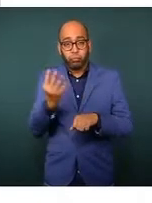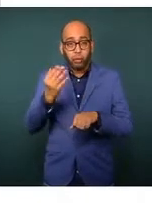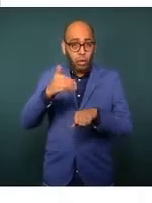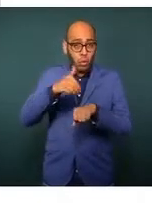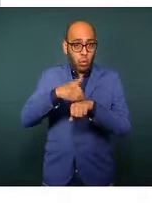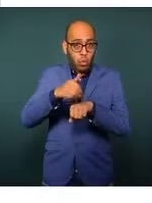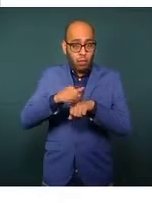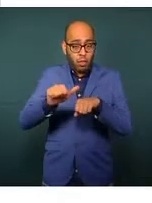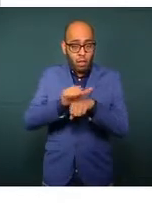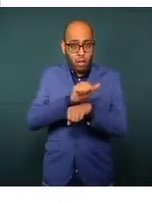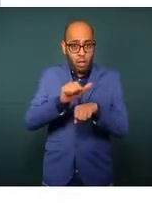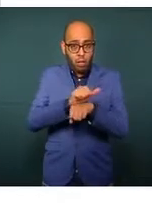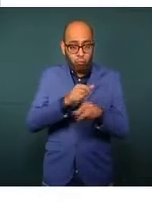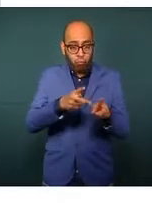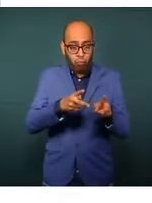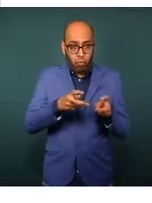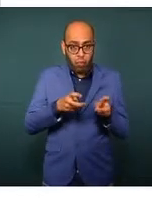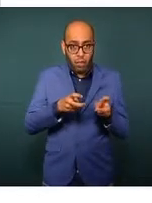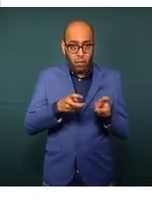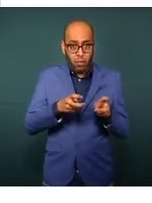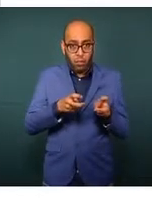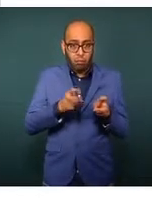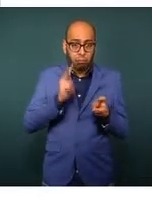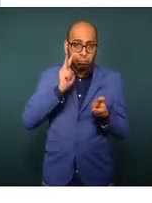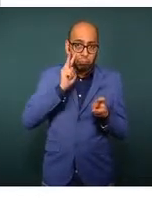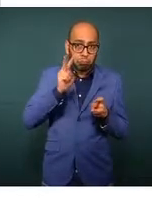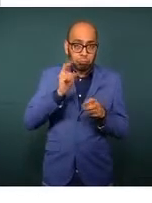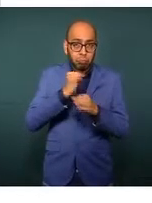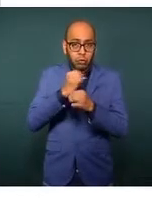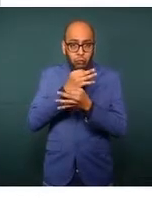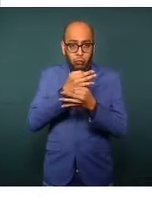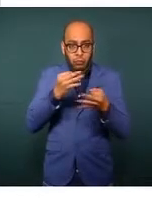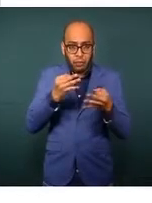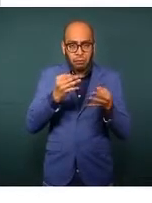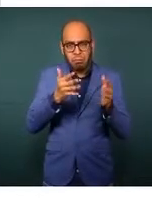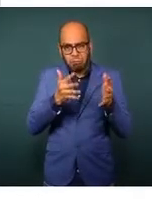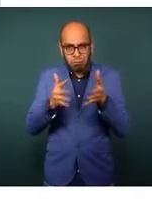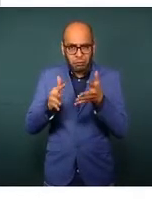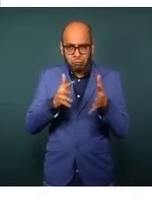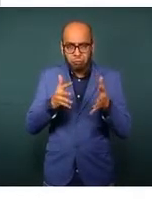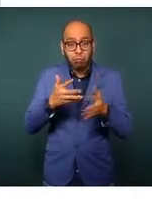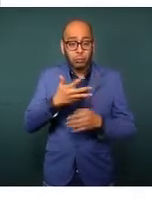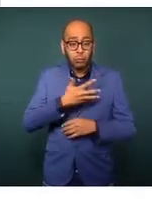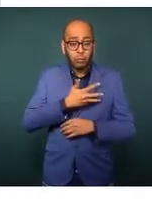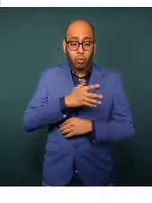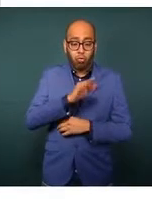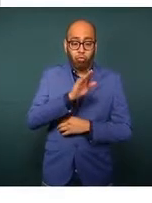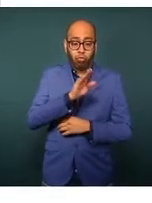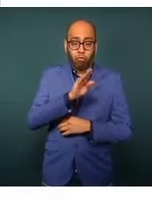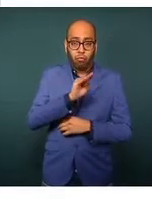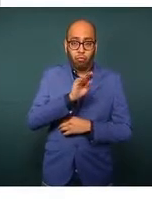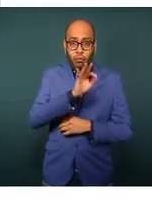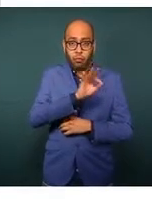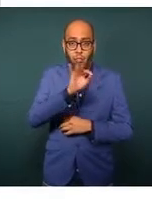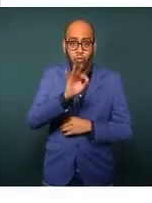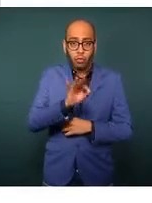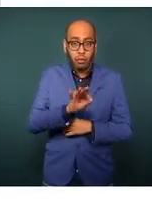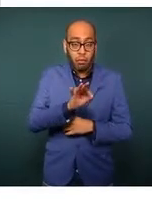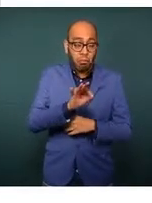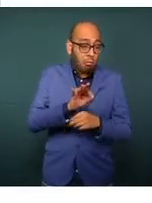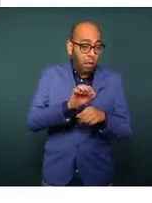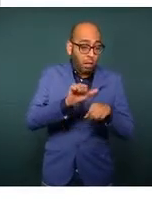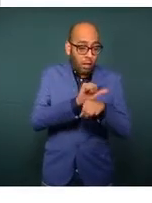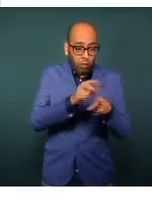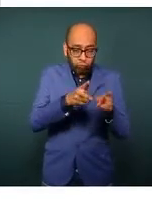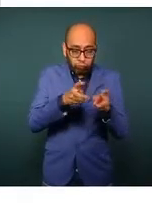y recuperados, hay prácticamente la cifra muy similar, traemos un 90% de recuperación